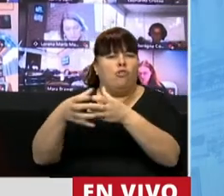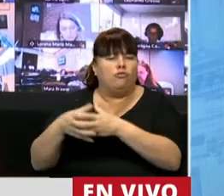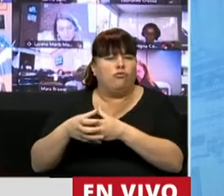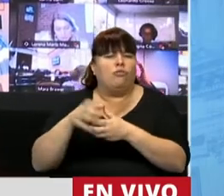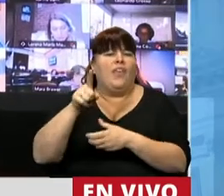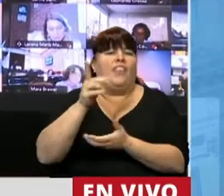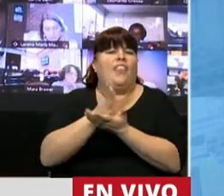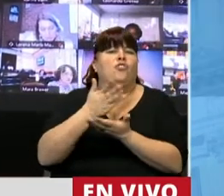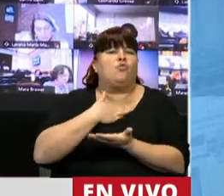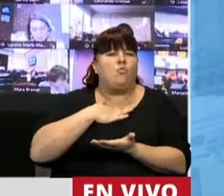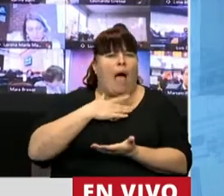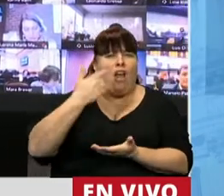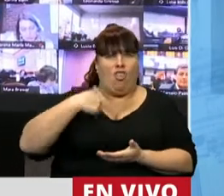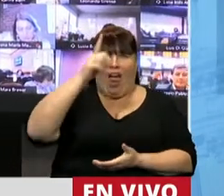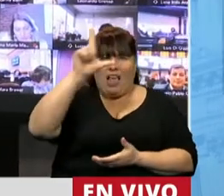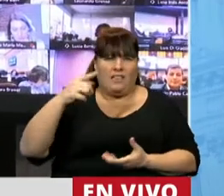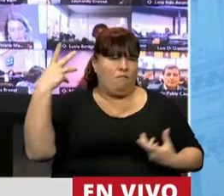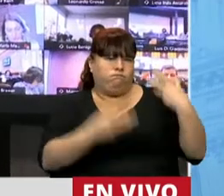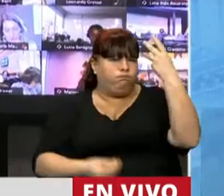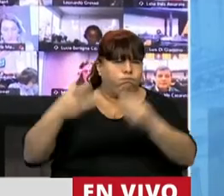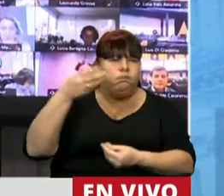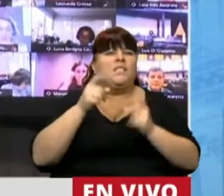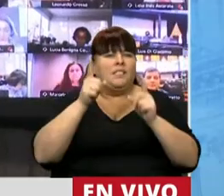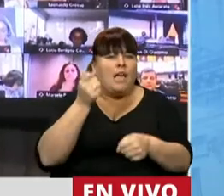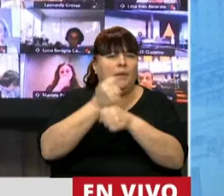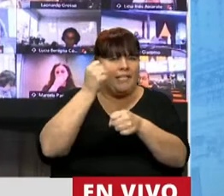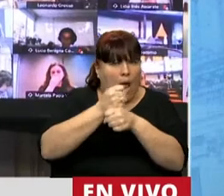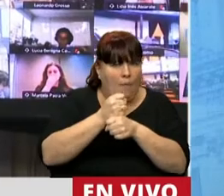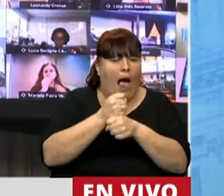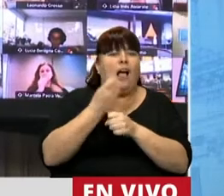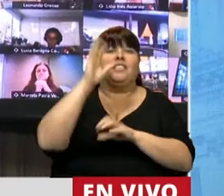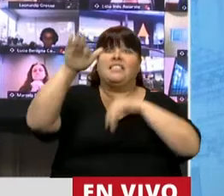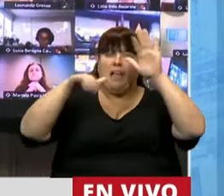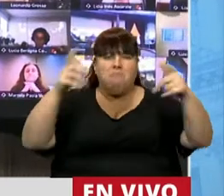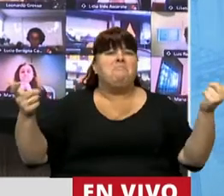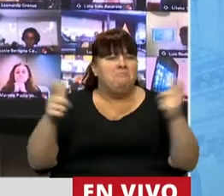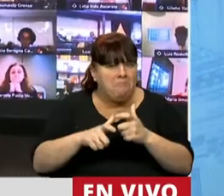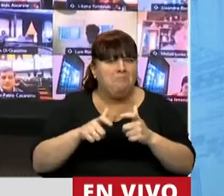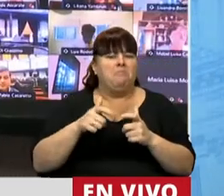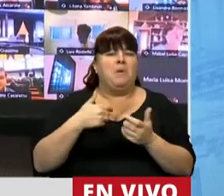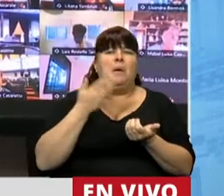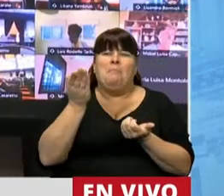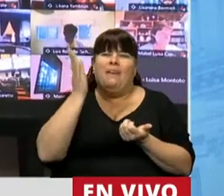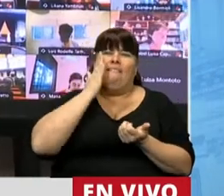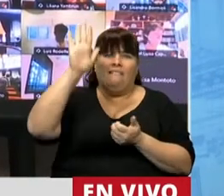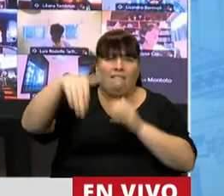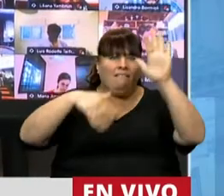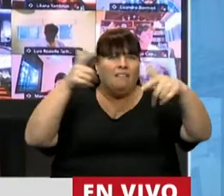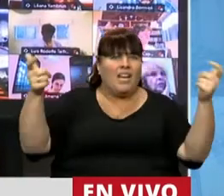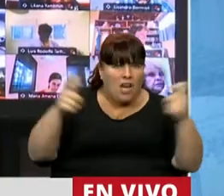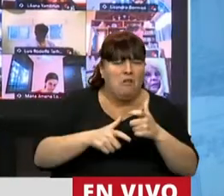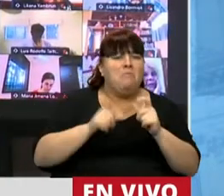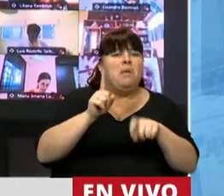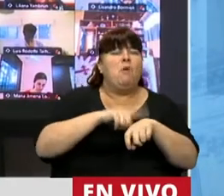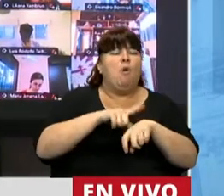de derechos humanos del país que participaron en las convocatorias que fuimos realizando en